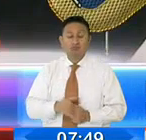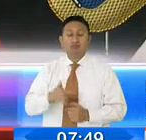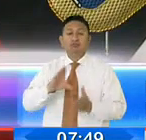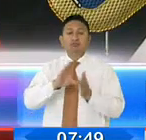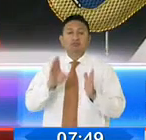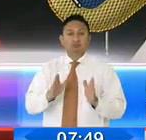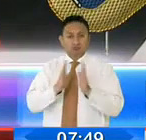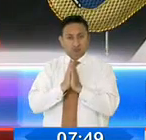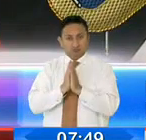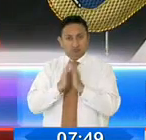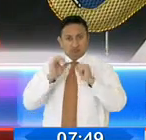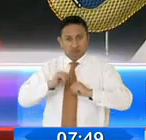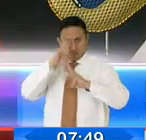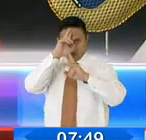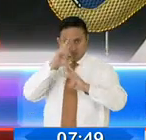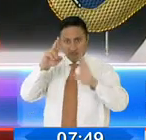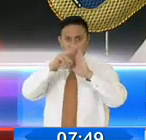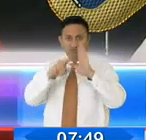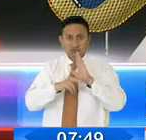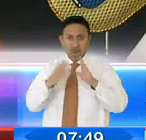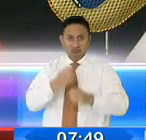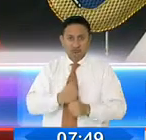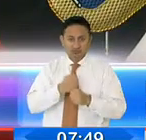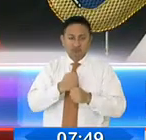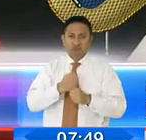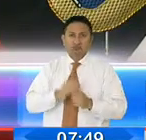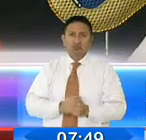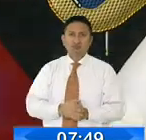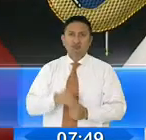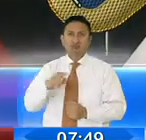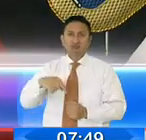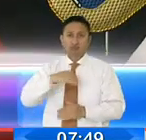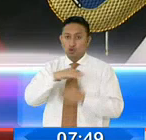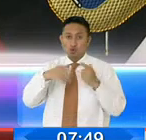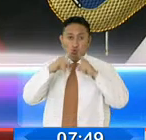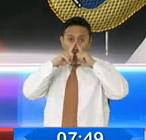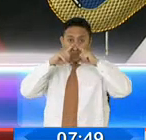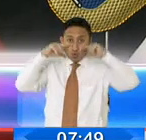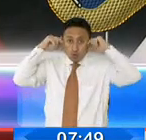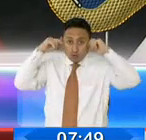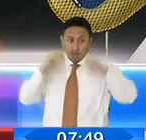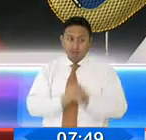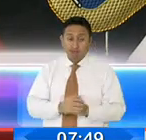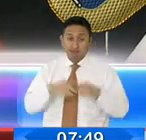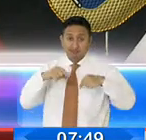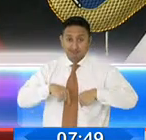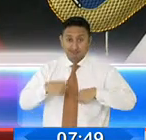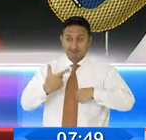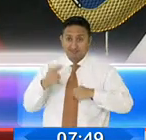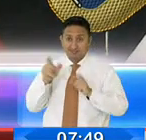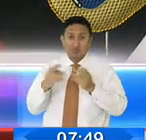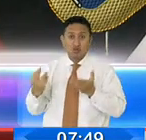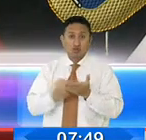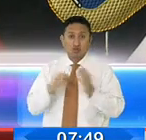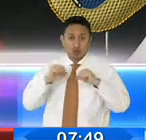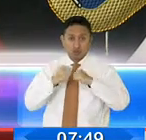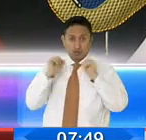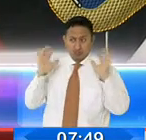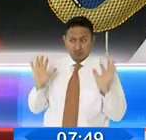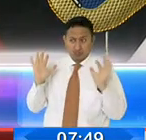ciudadanía a que respete las medidas de bioseguridad, que utilicen todo el tiempo las mascarillas, eviten las reuniones sociales,